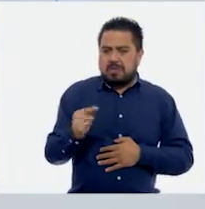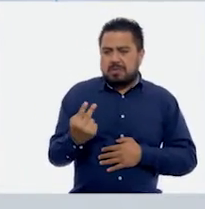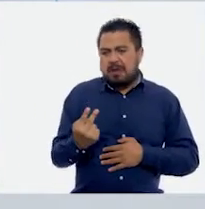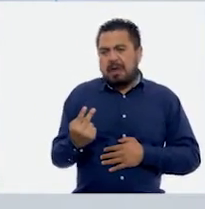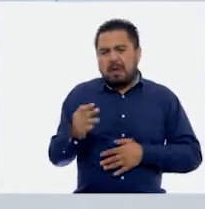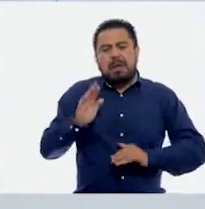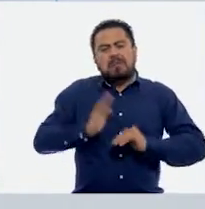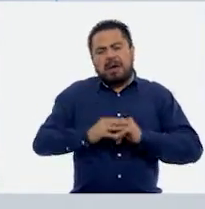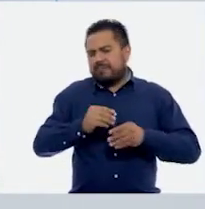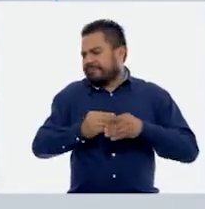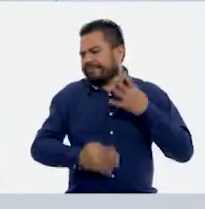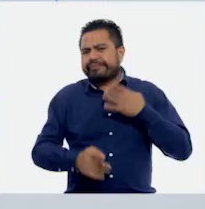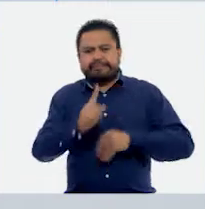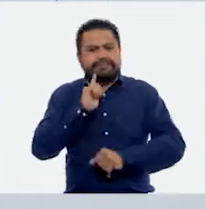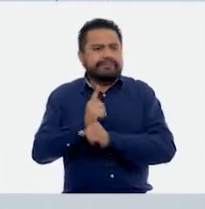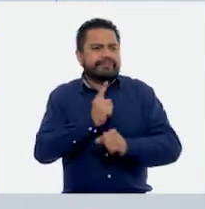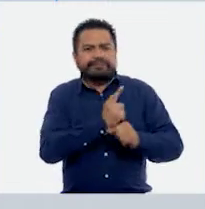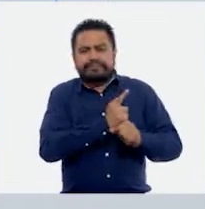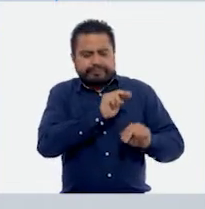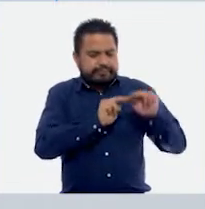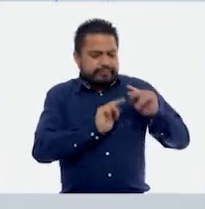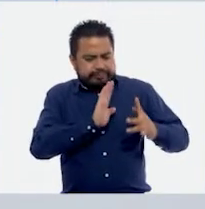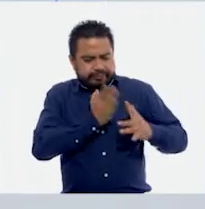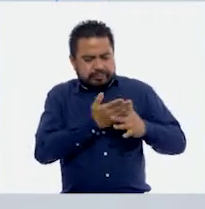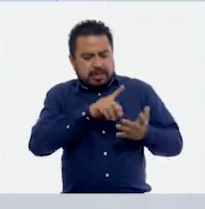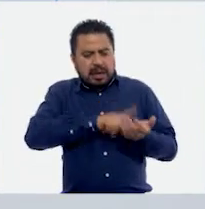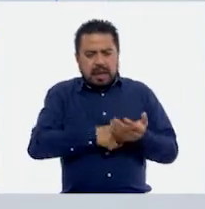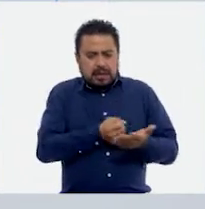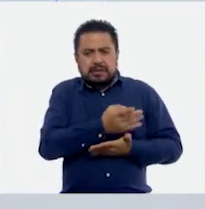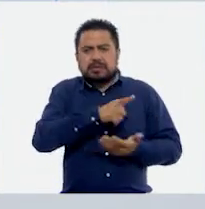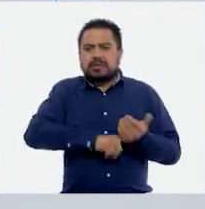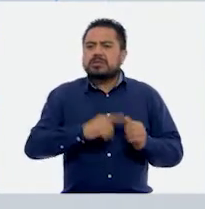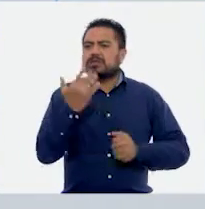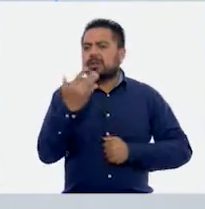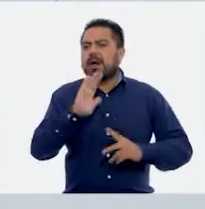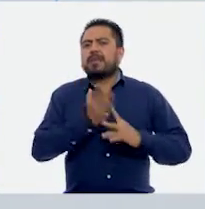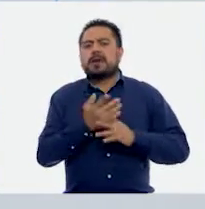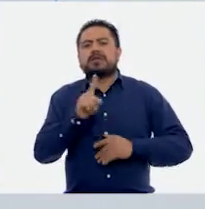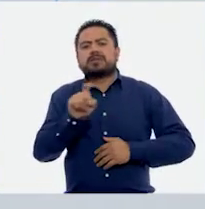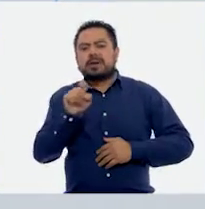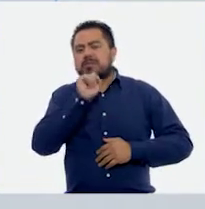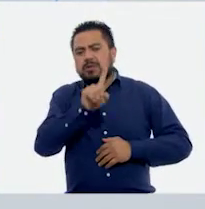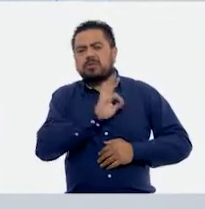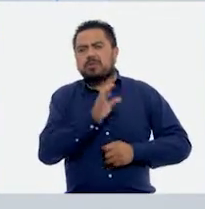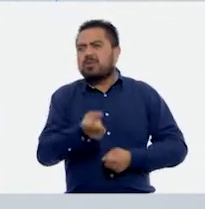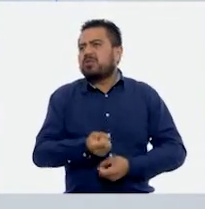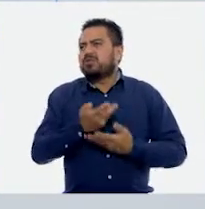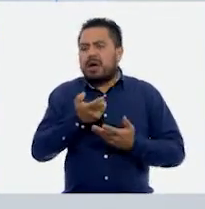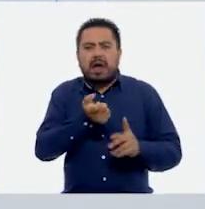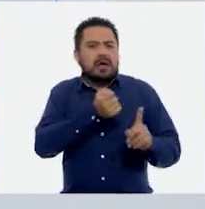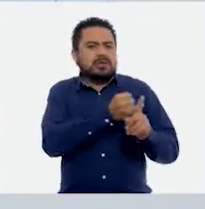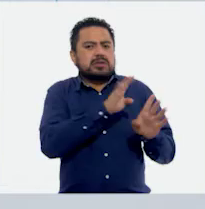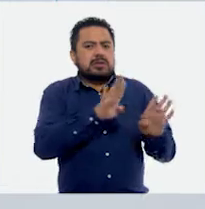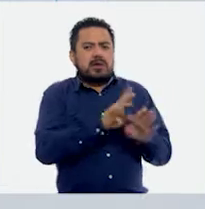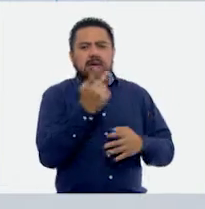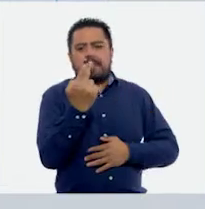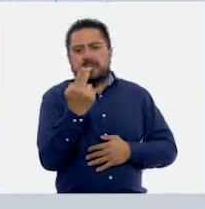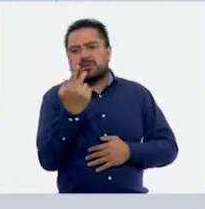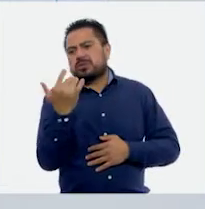otras. Ustedes vieron en el video que sacaban la mitad de 50, la mitad de 100. También podremos expresarla esta como 25